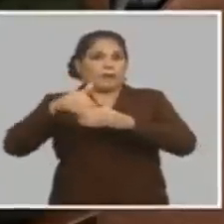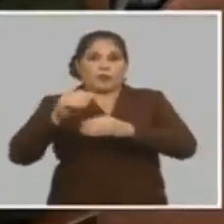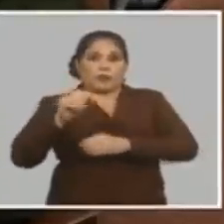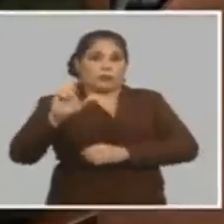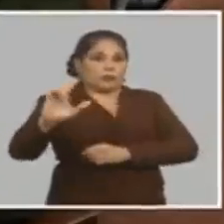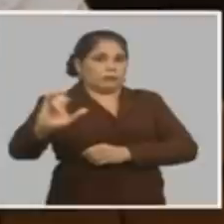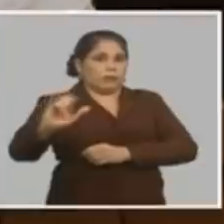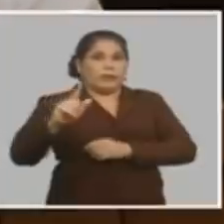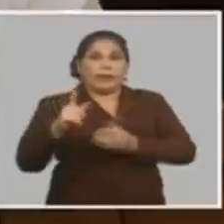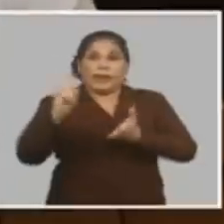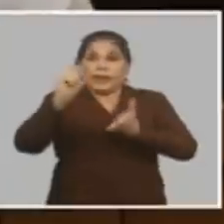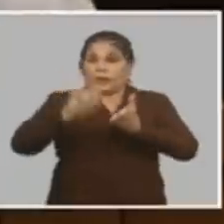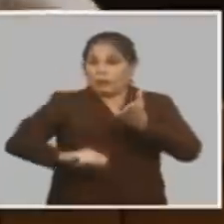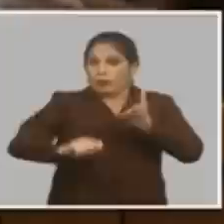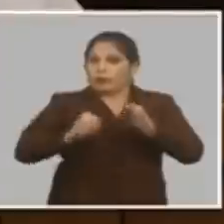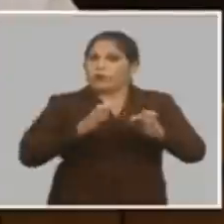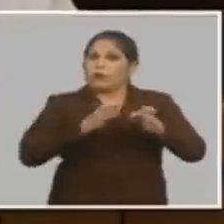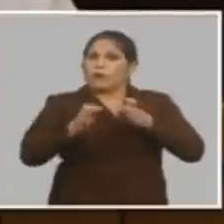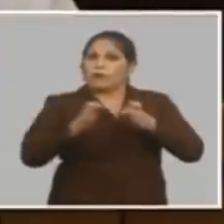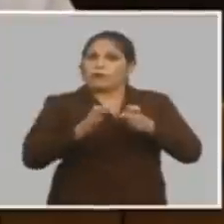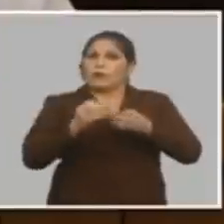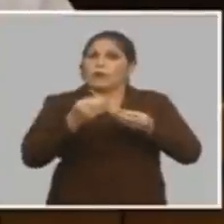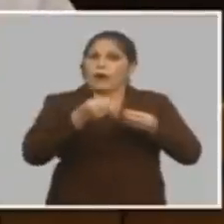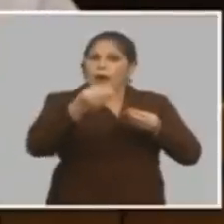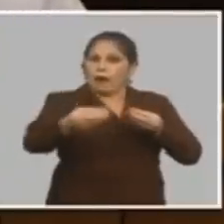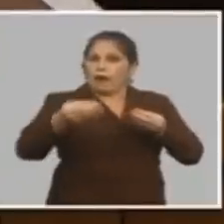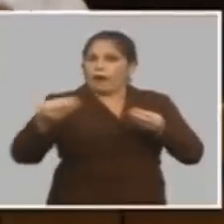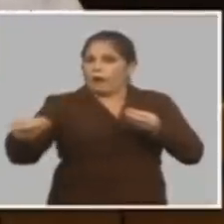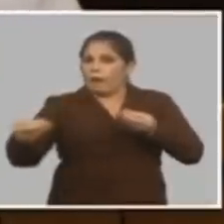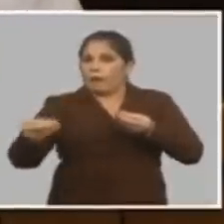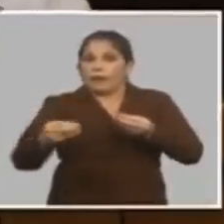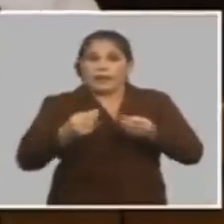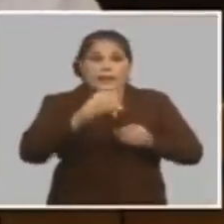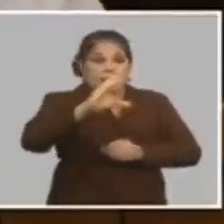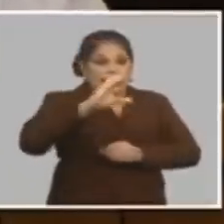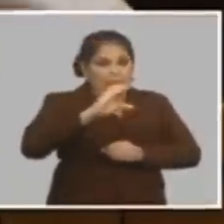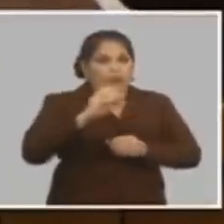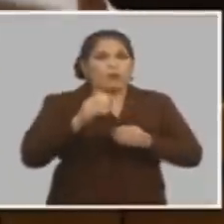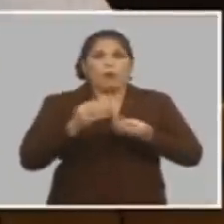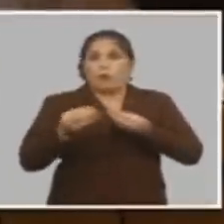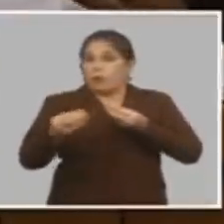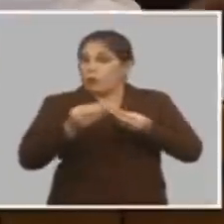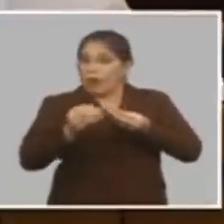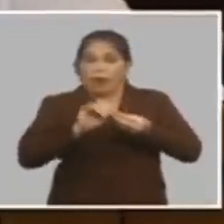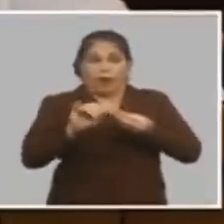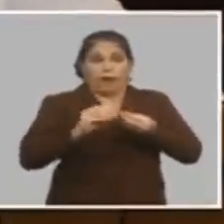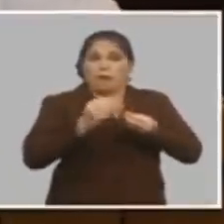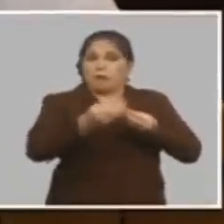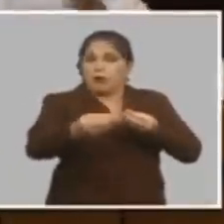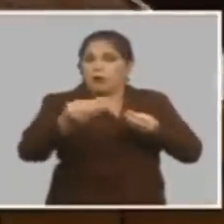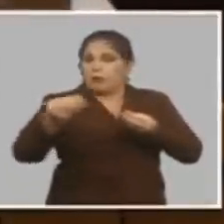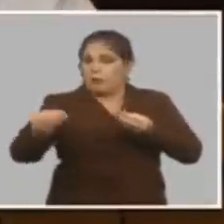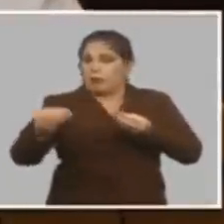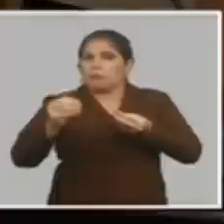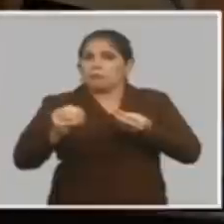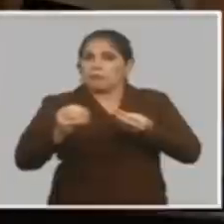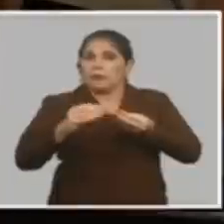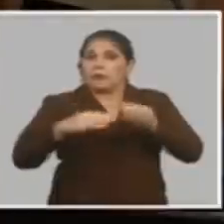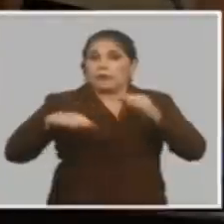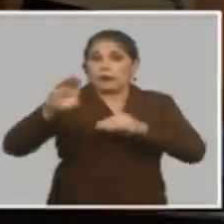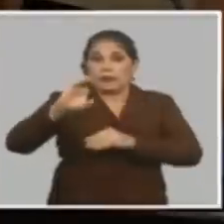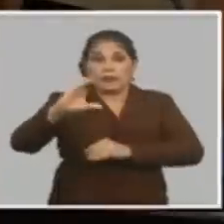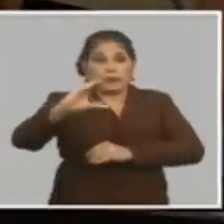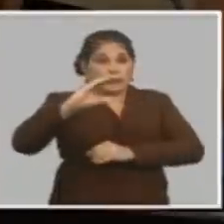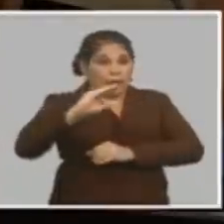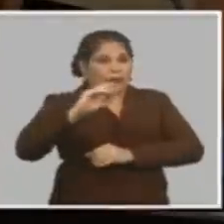y el impuesto tiene una función redistributiva el salario tiene una función distributiva con el reglo del trabajo y cuando ese